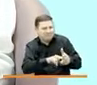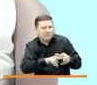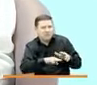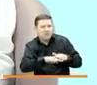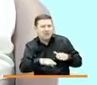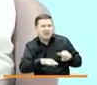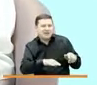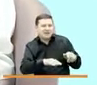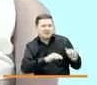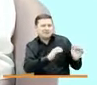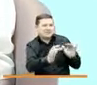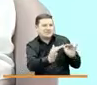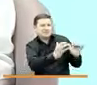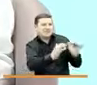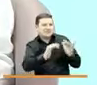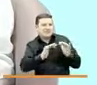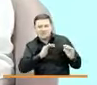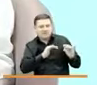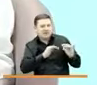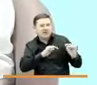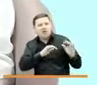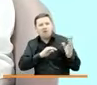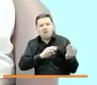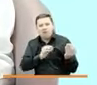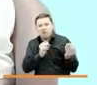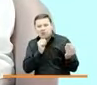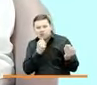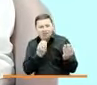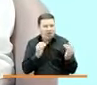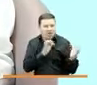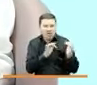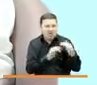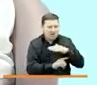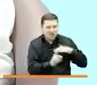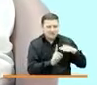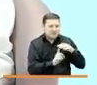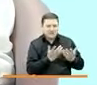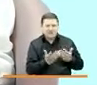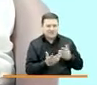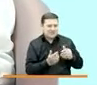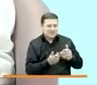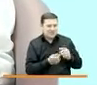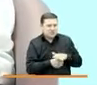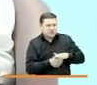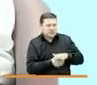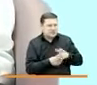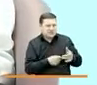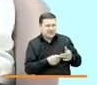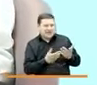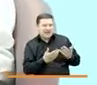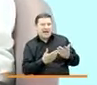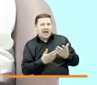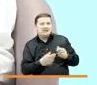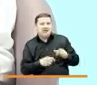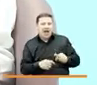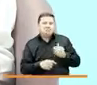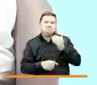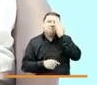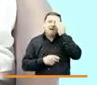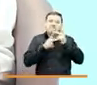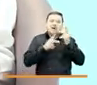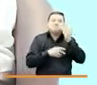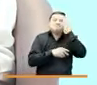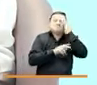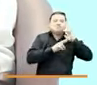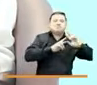desarrollo del conflicto armado. Y lo mejor que puede hacer una entidad como la nuestra es la de promover, porque nosotros no tenemos